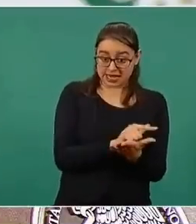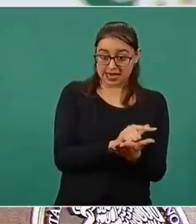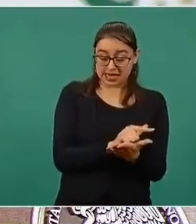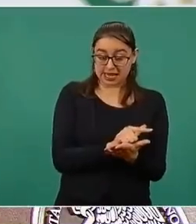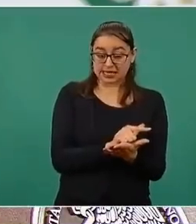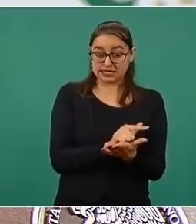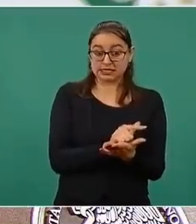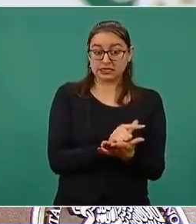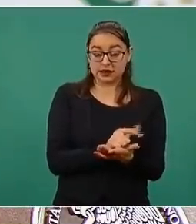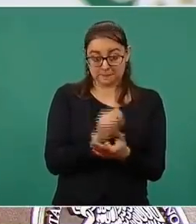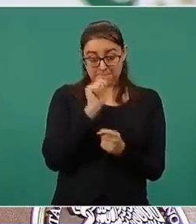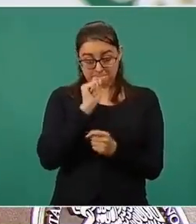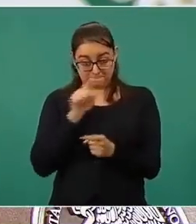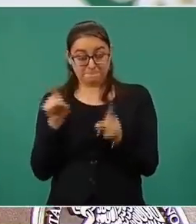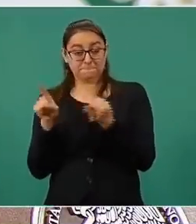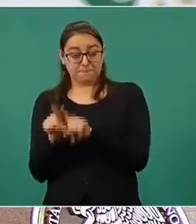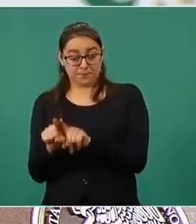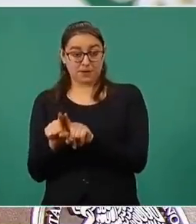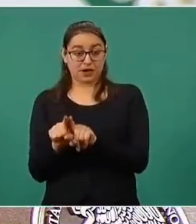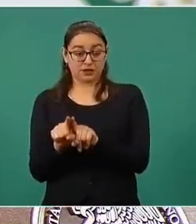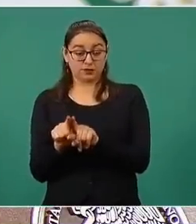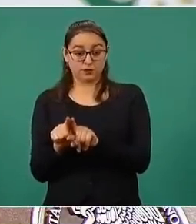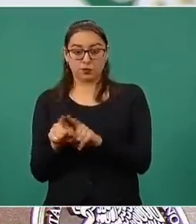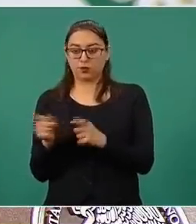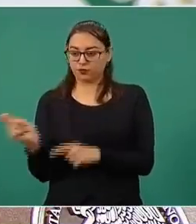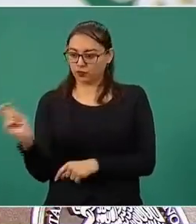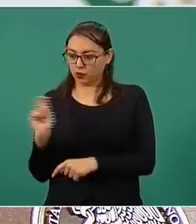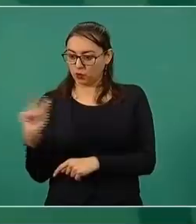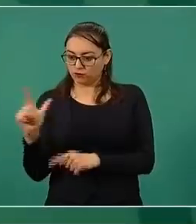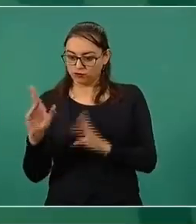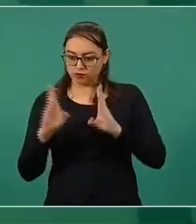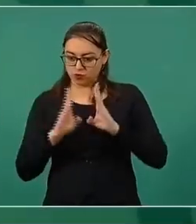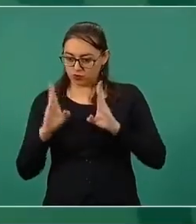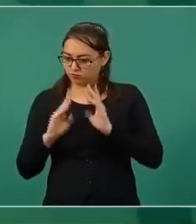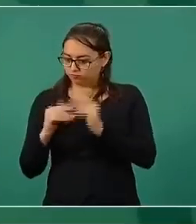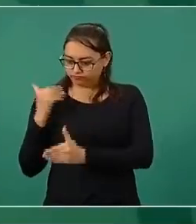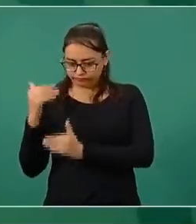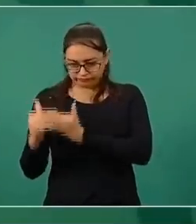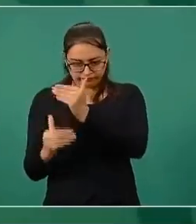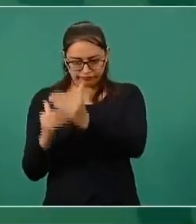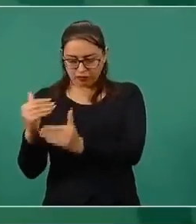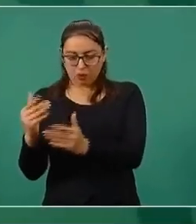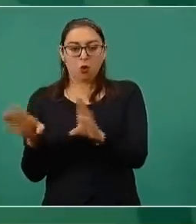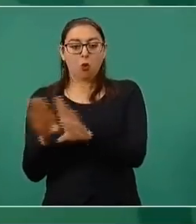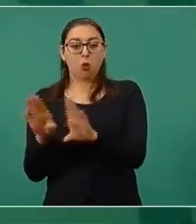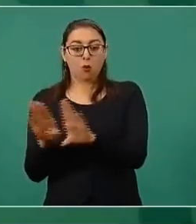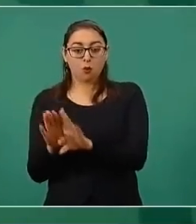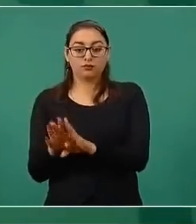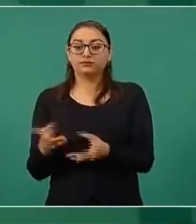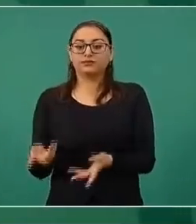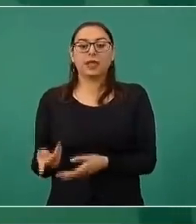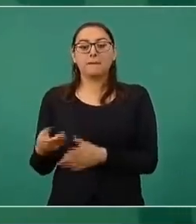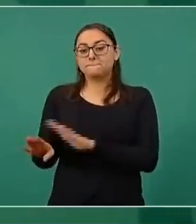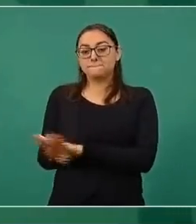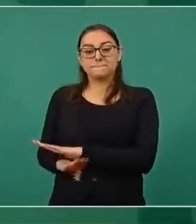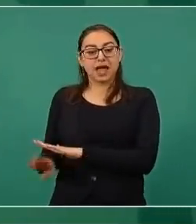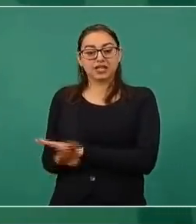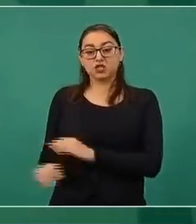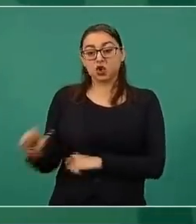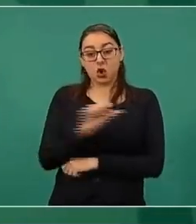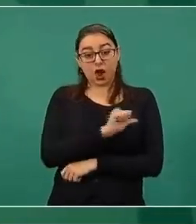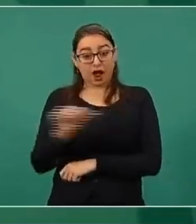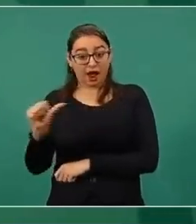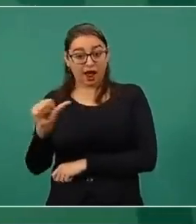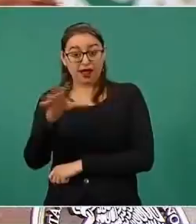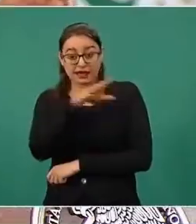ley de ascensos, como en la ruta profesional militar. Nosotros tenemos desde cadete hasta general de